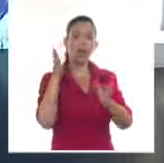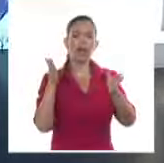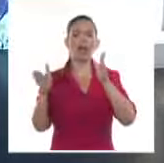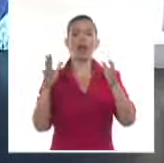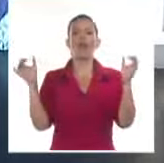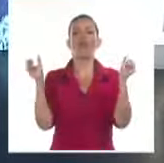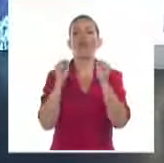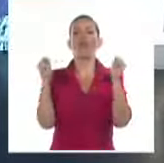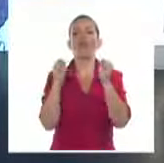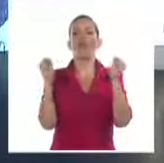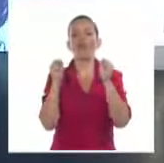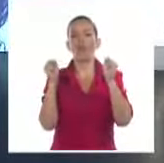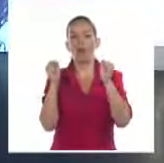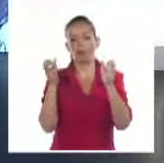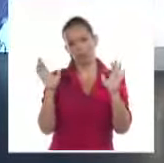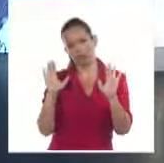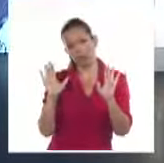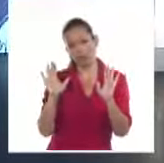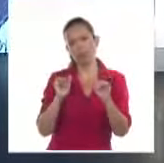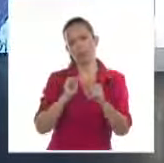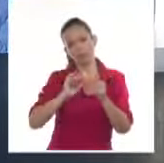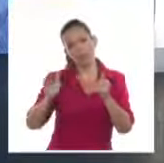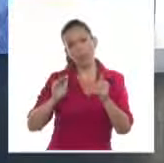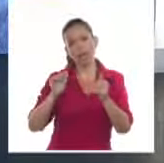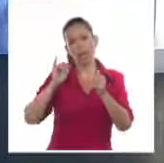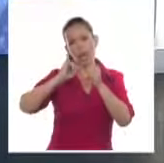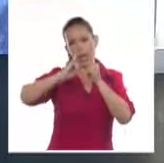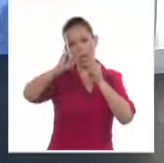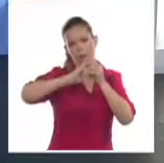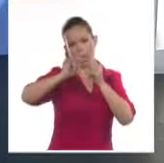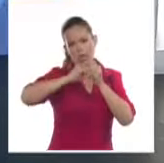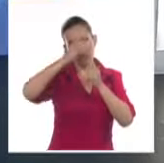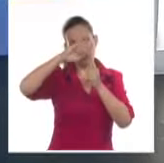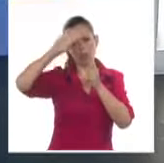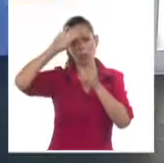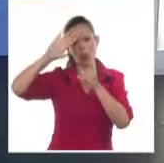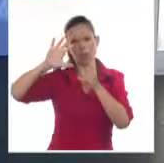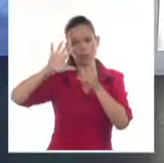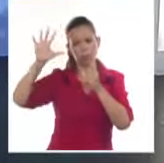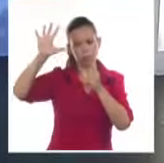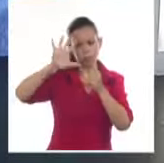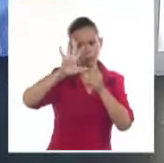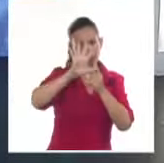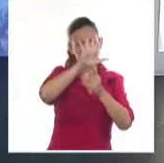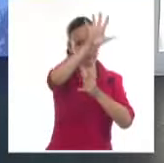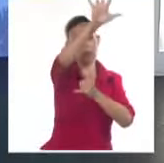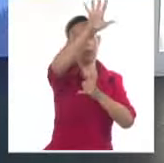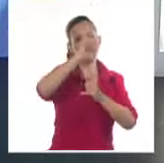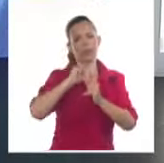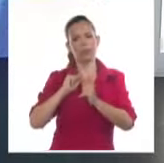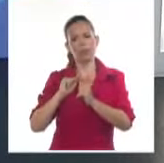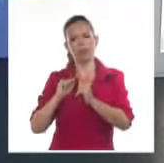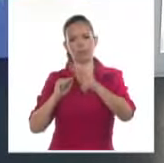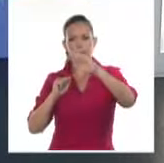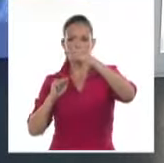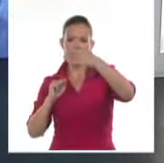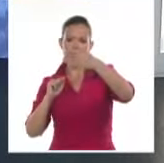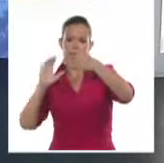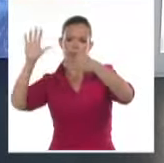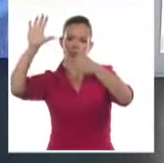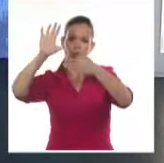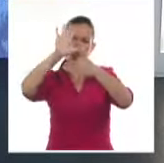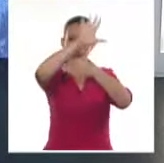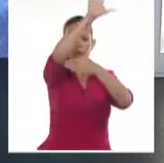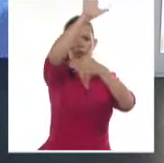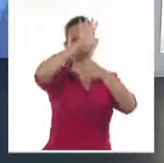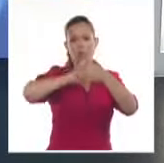el Atlántico Occidental, ya alejándose del territorio nacional. Una imagen un poco más ampliada, se pueden apreciar, un poco más en detenimiento, estos nublados